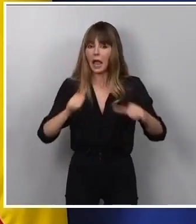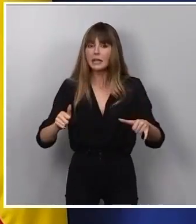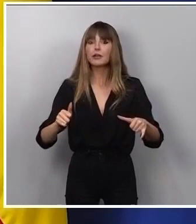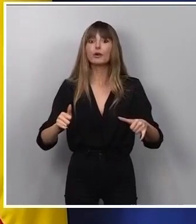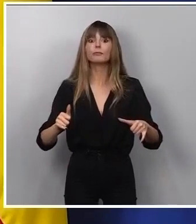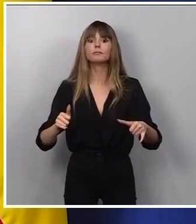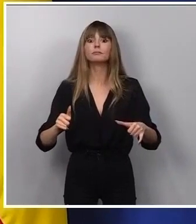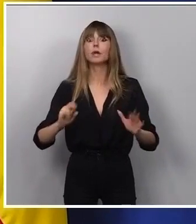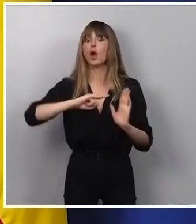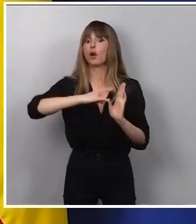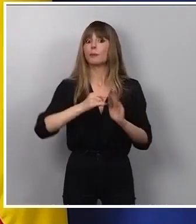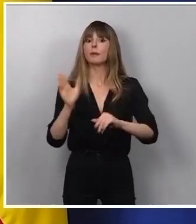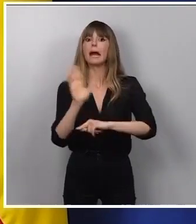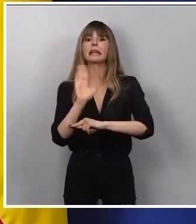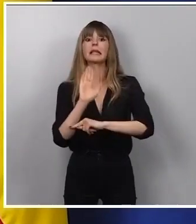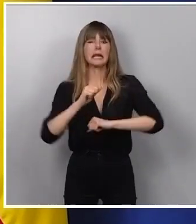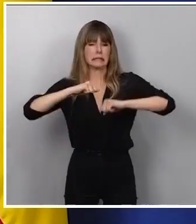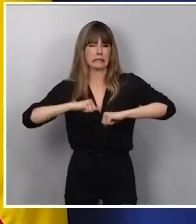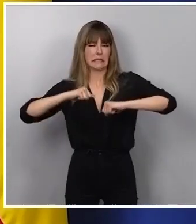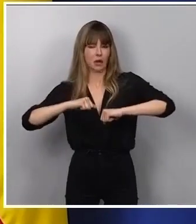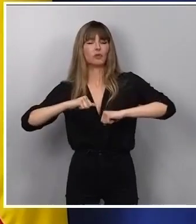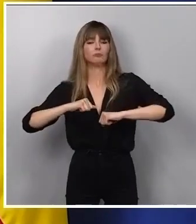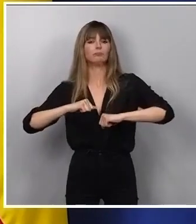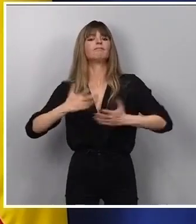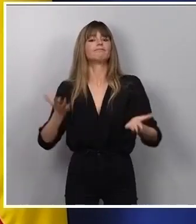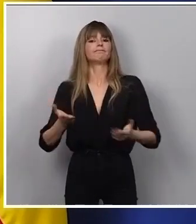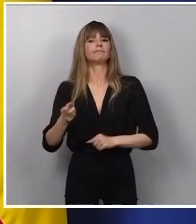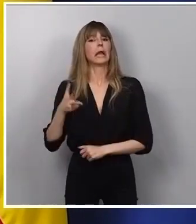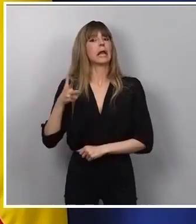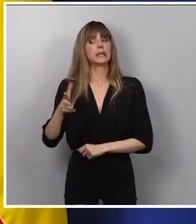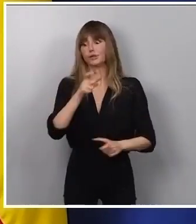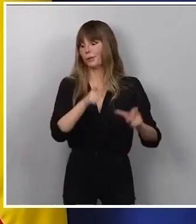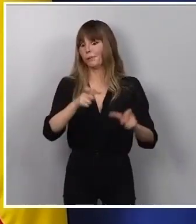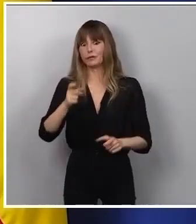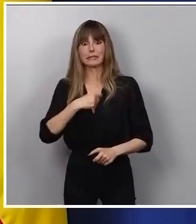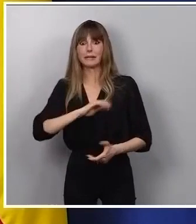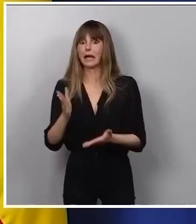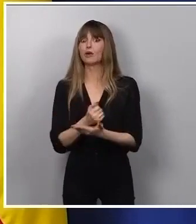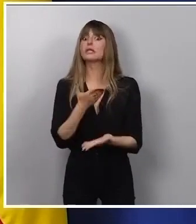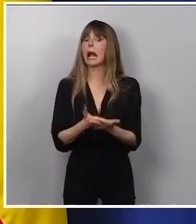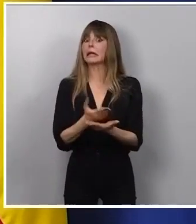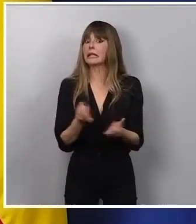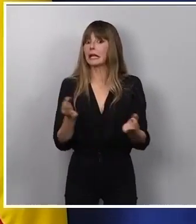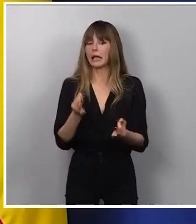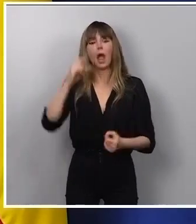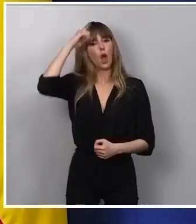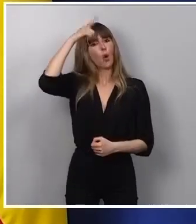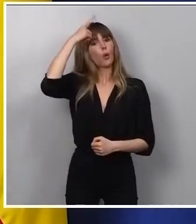del programa de Cine Senior garantizamos el derecho que tiene todo el mundo en nuestro país a acceder a la cultura,